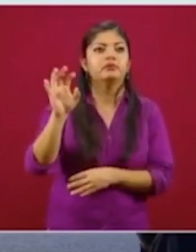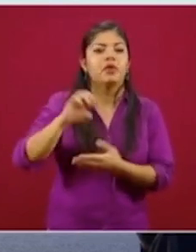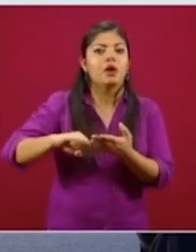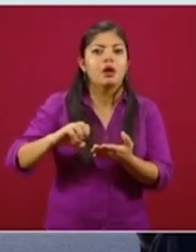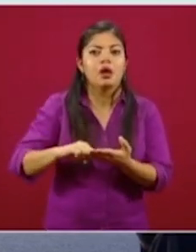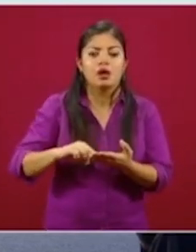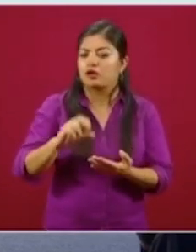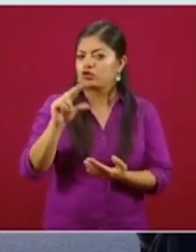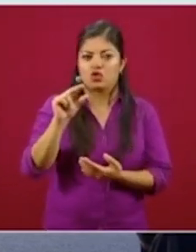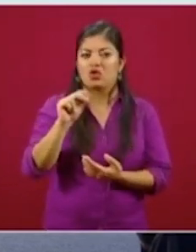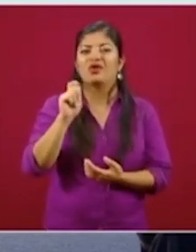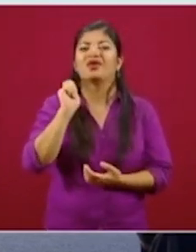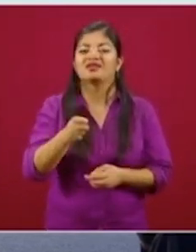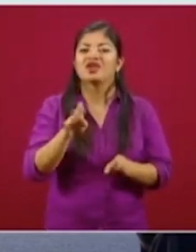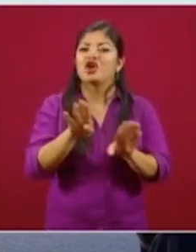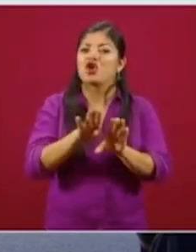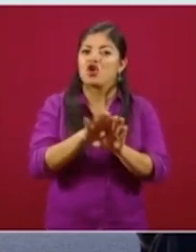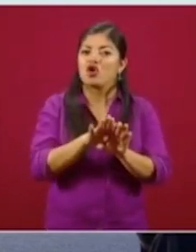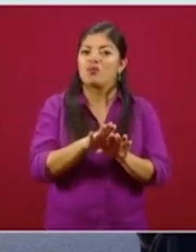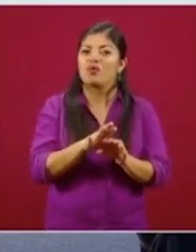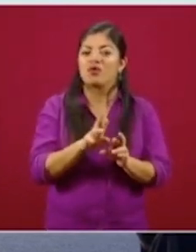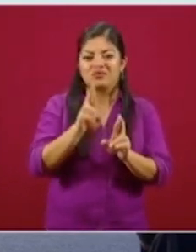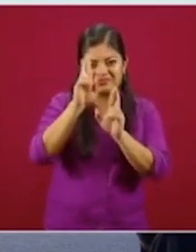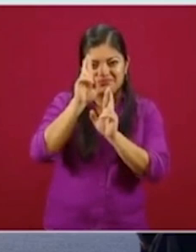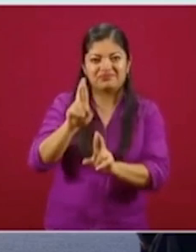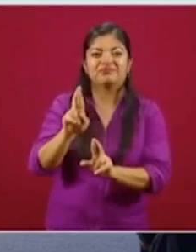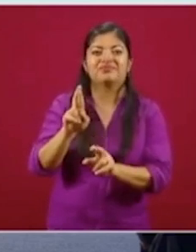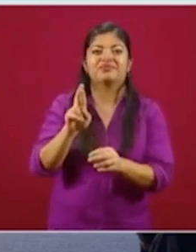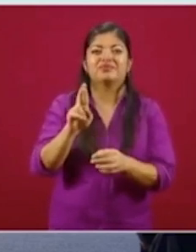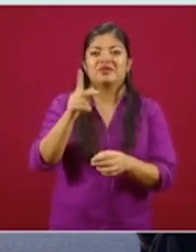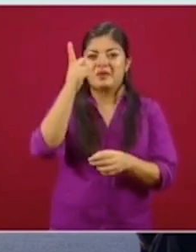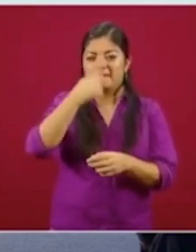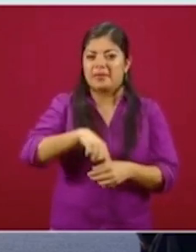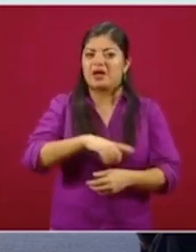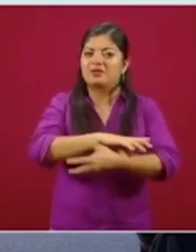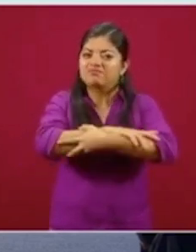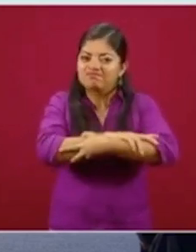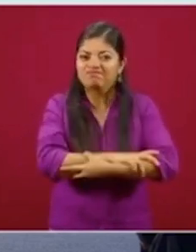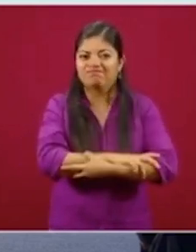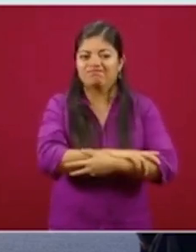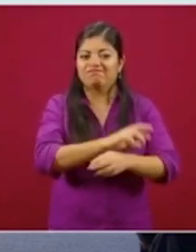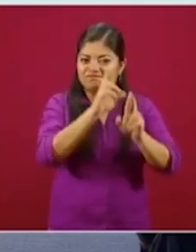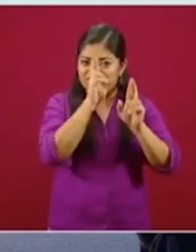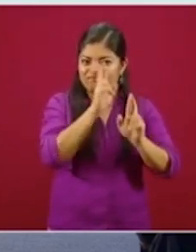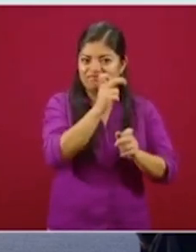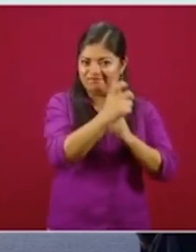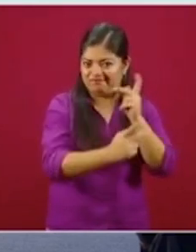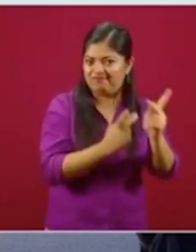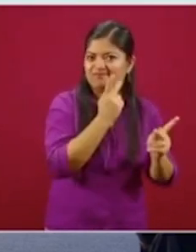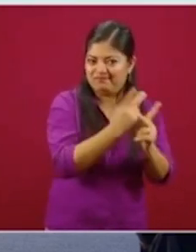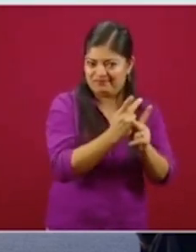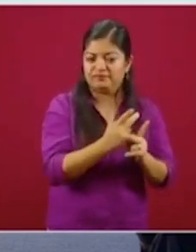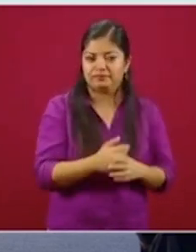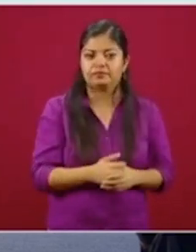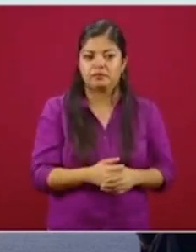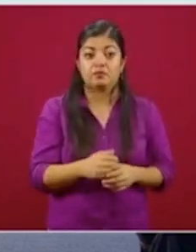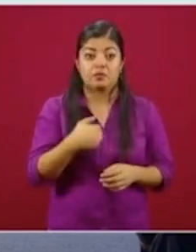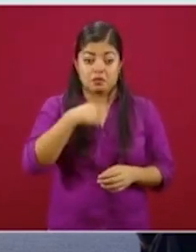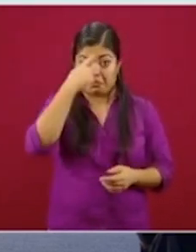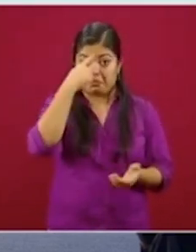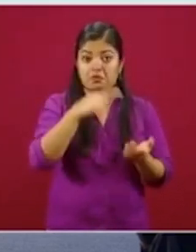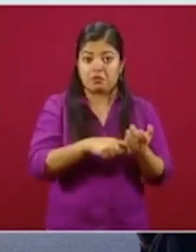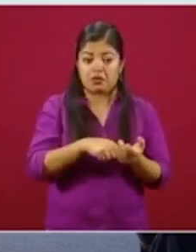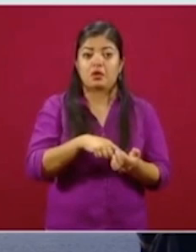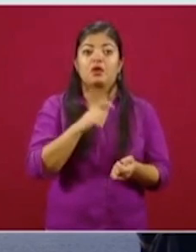sea solidario, sea completo y sea para ellas, con un elemento que nos parece fundamental y que yo creo que